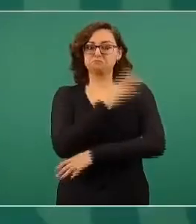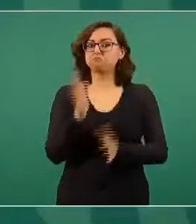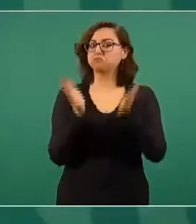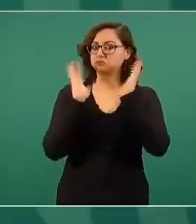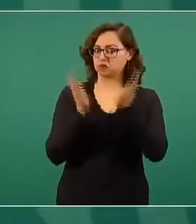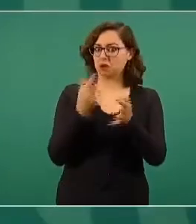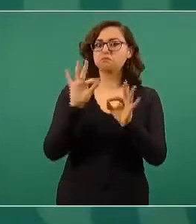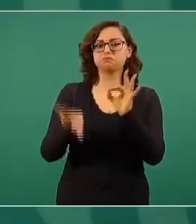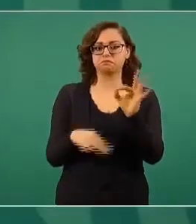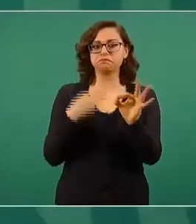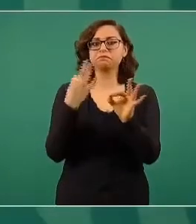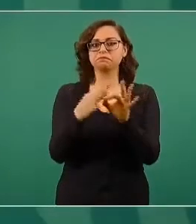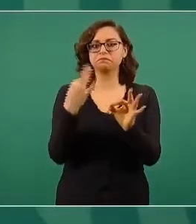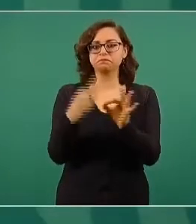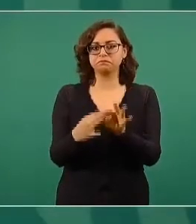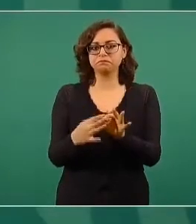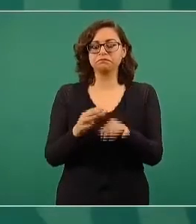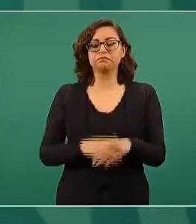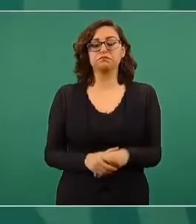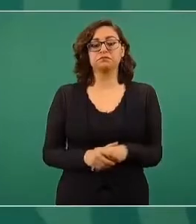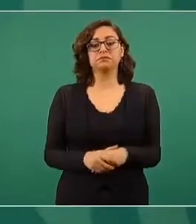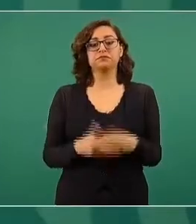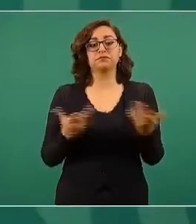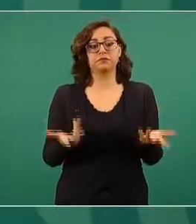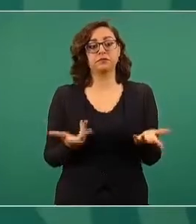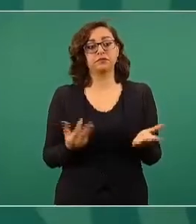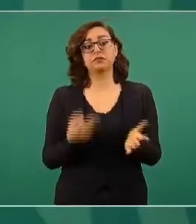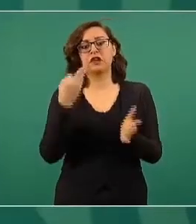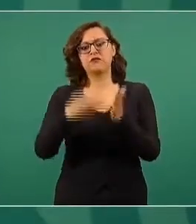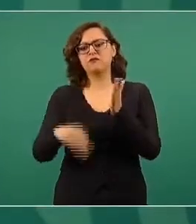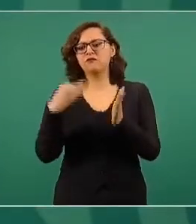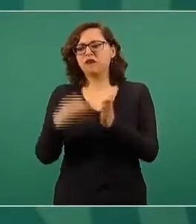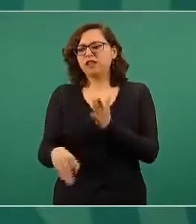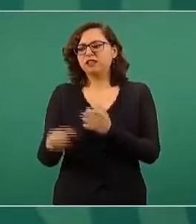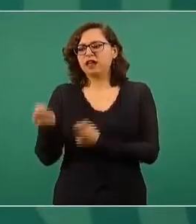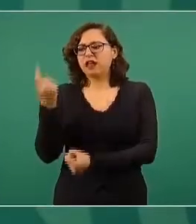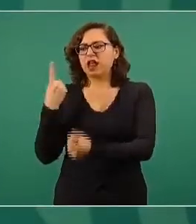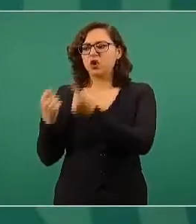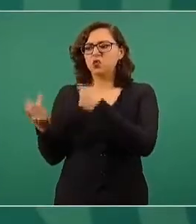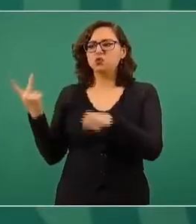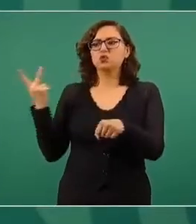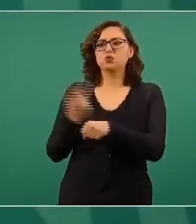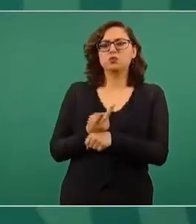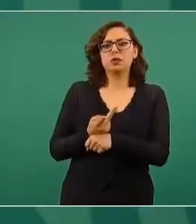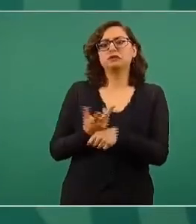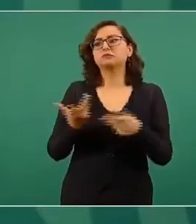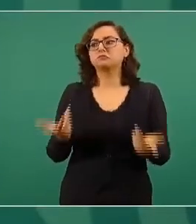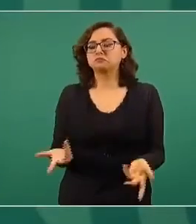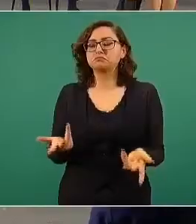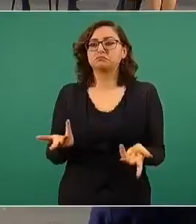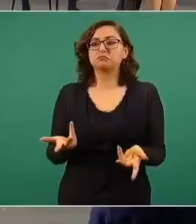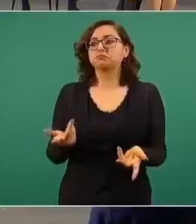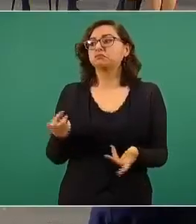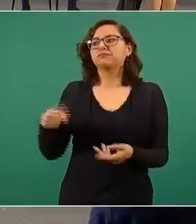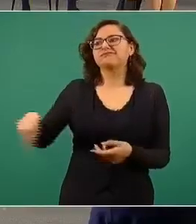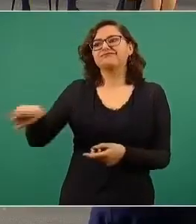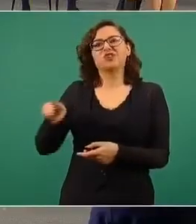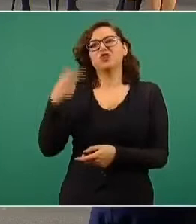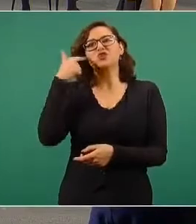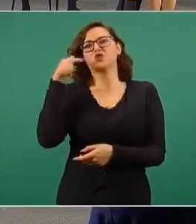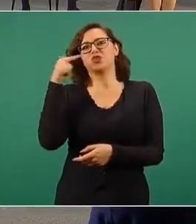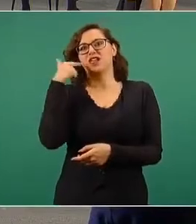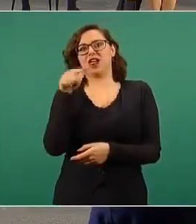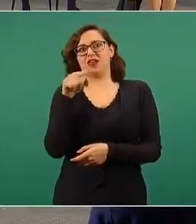la brigada en el municipio, vacunó, pero ellos lo estaban pensando, tienen